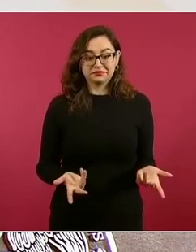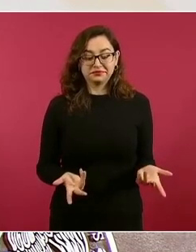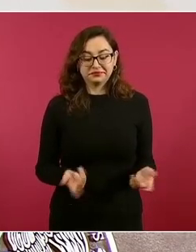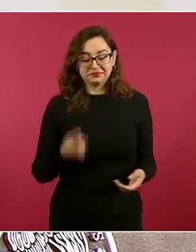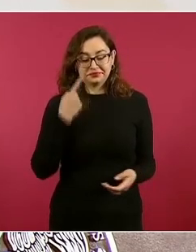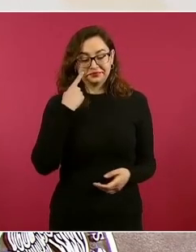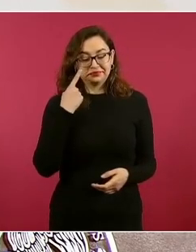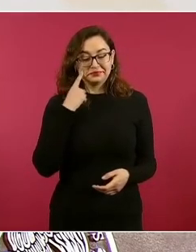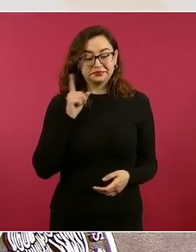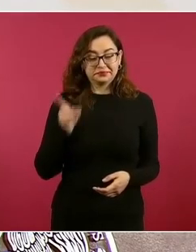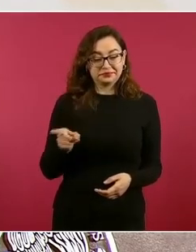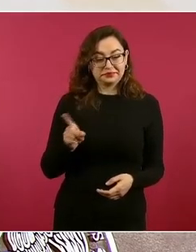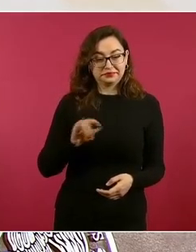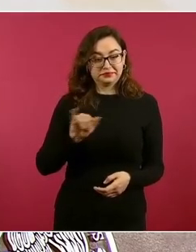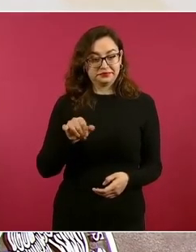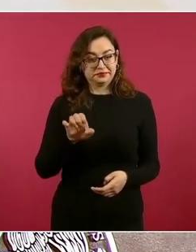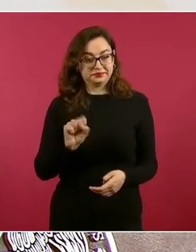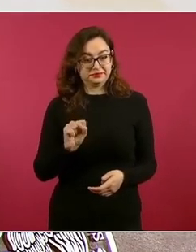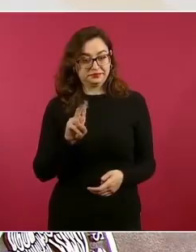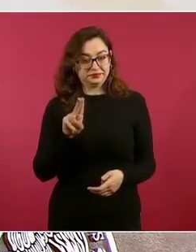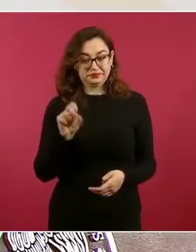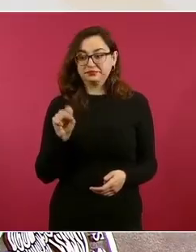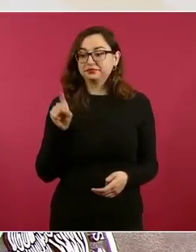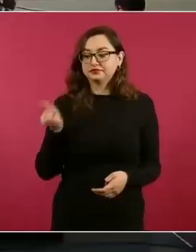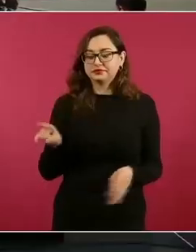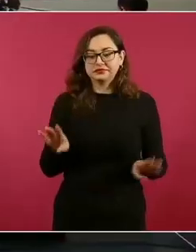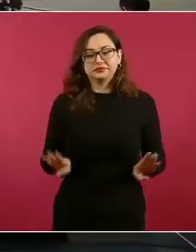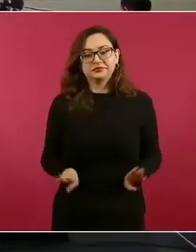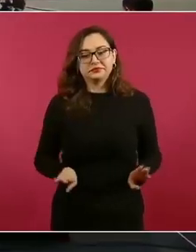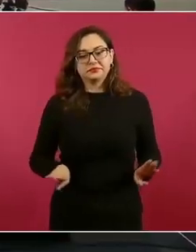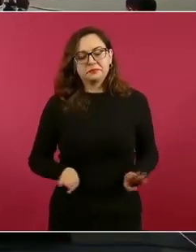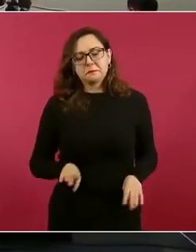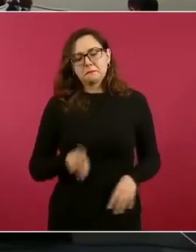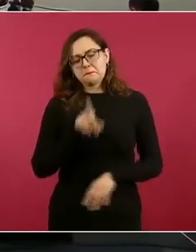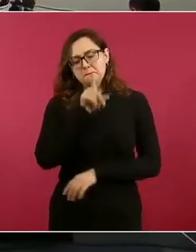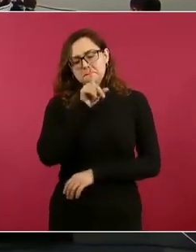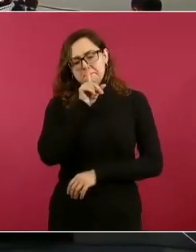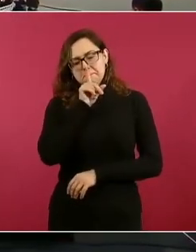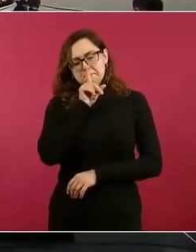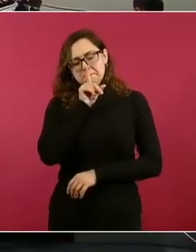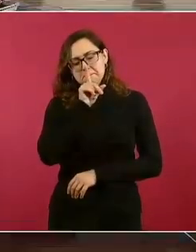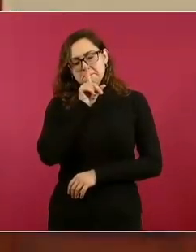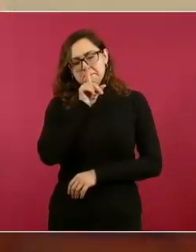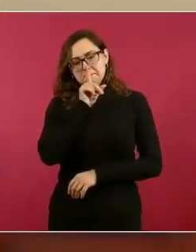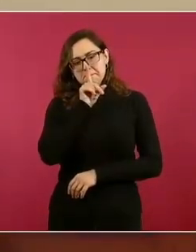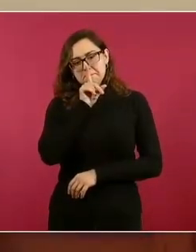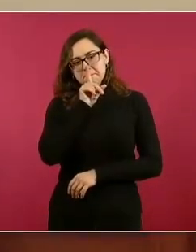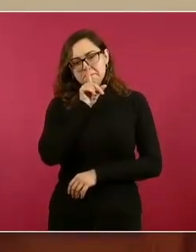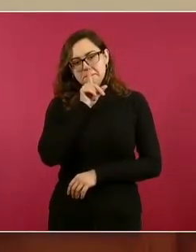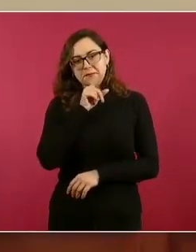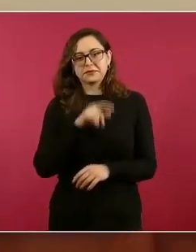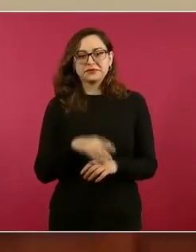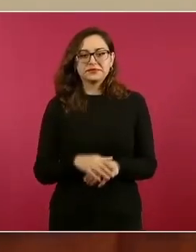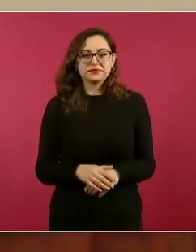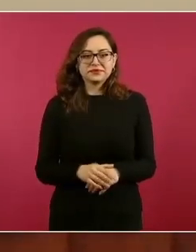a veces lo veo hasta fresa,